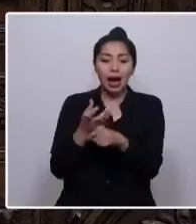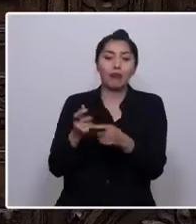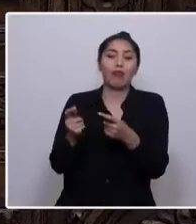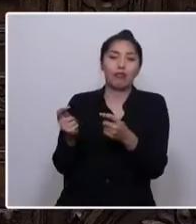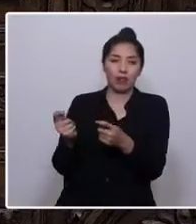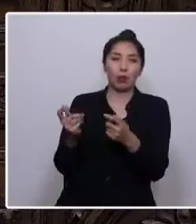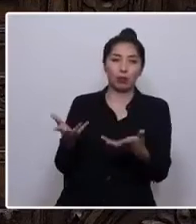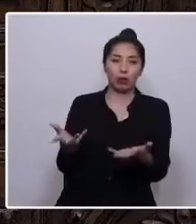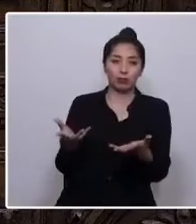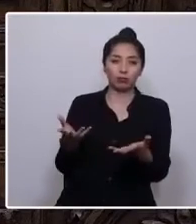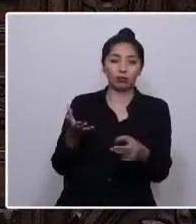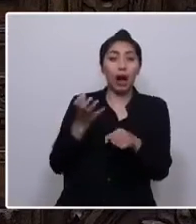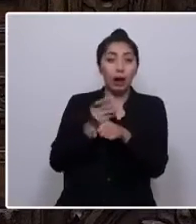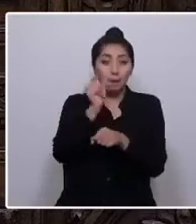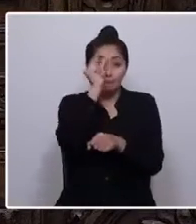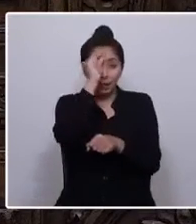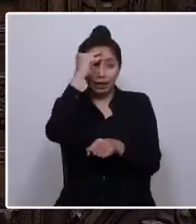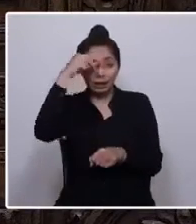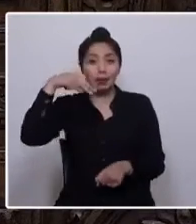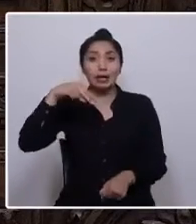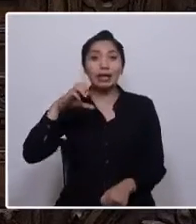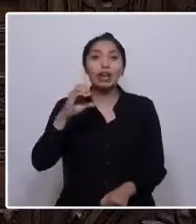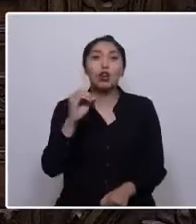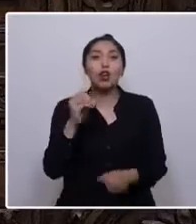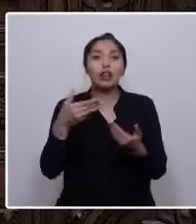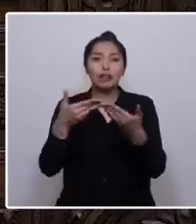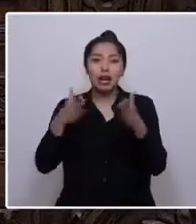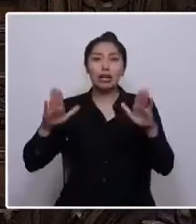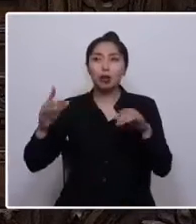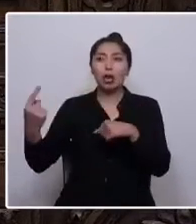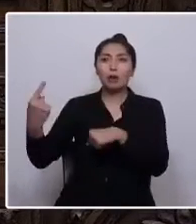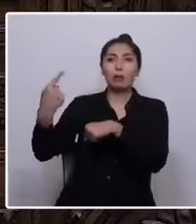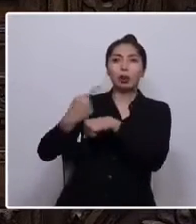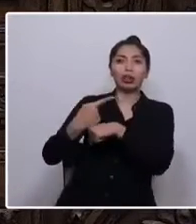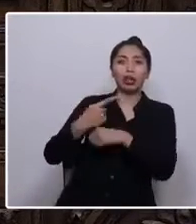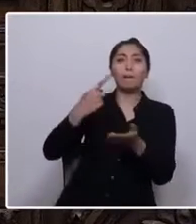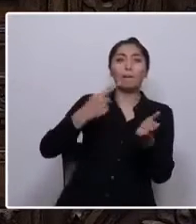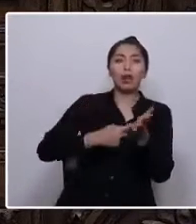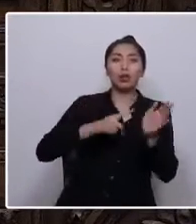los paradigmas del neoliberalismo descarnado, impuesto hasta 1990,